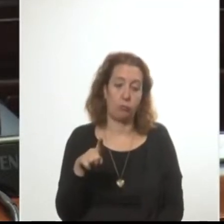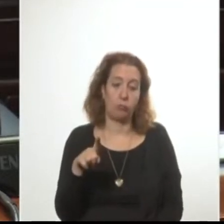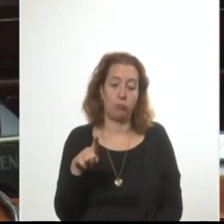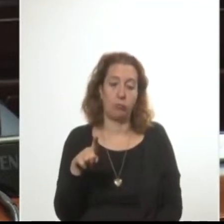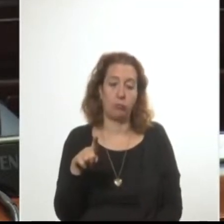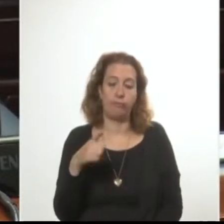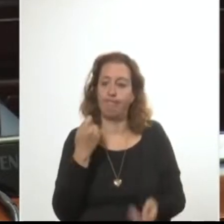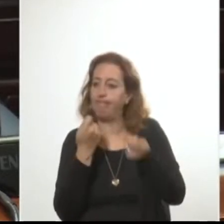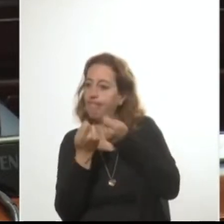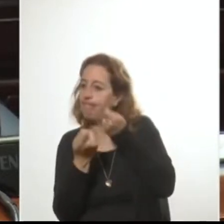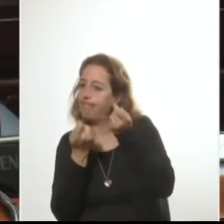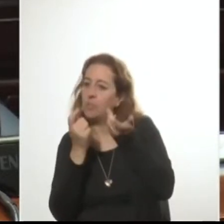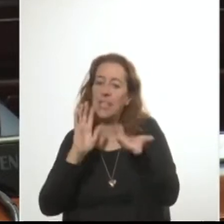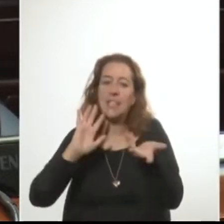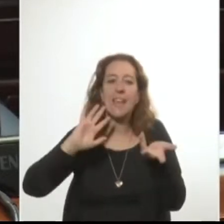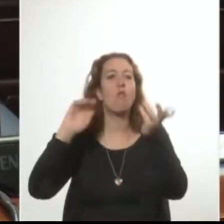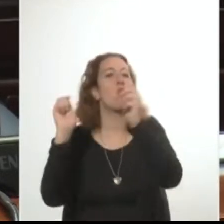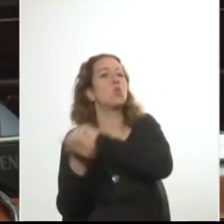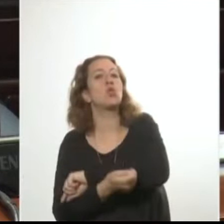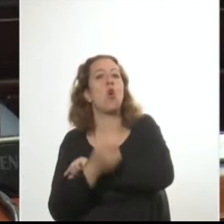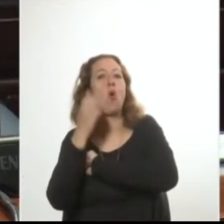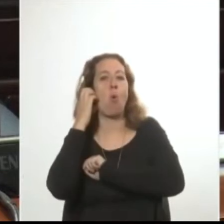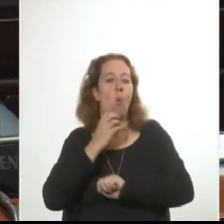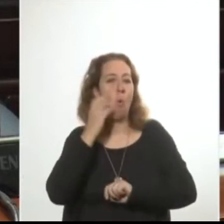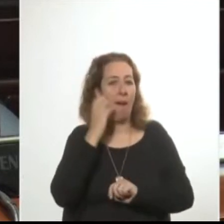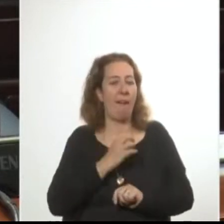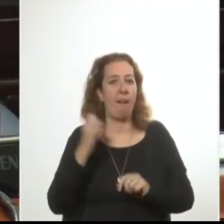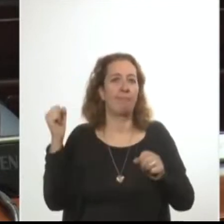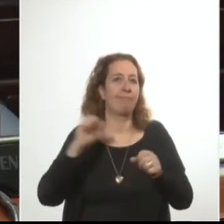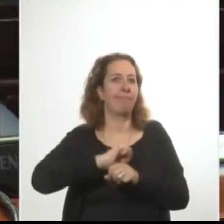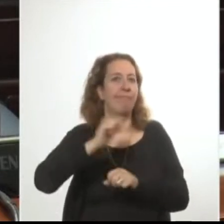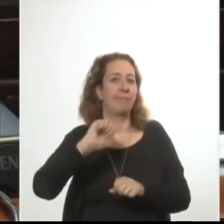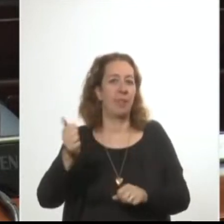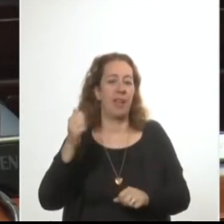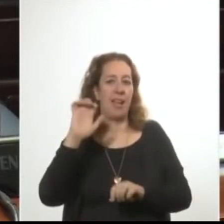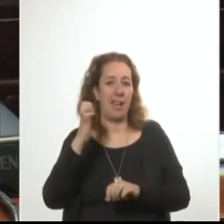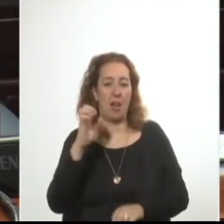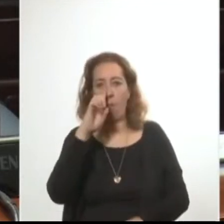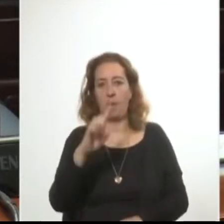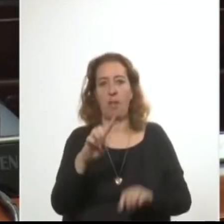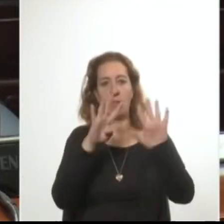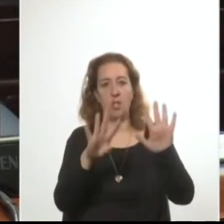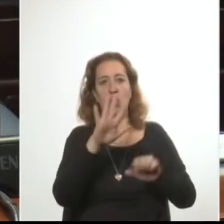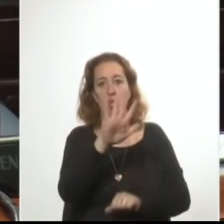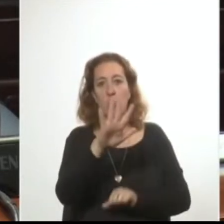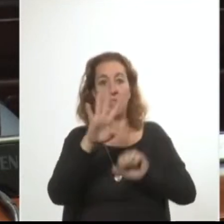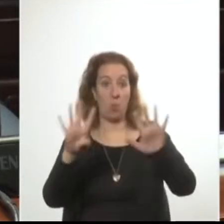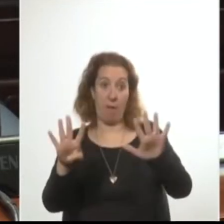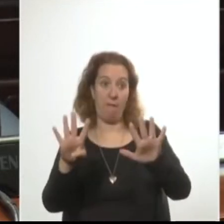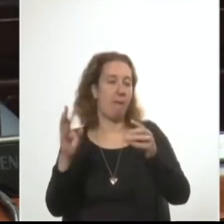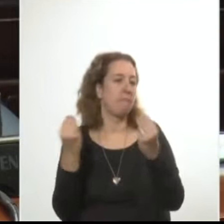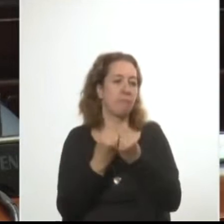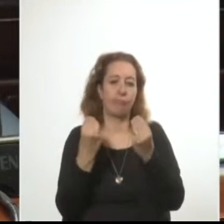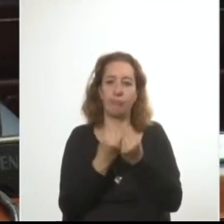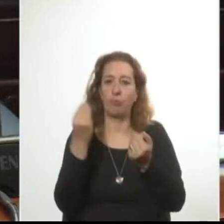influjo de la revolución cubana triunfante en enero de 1959 atraía a muchos jóvenes que